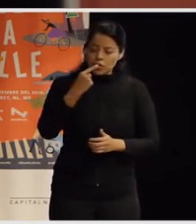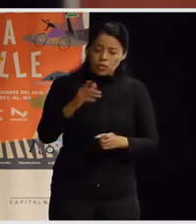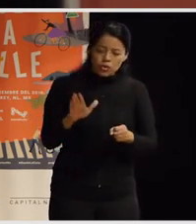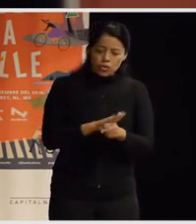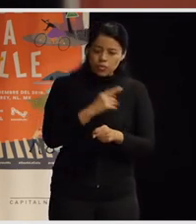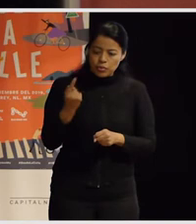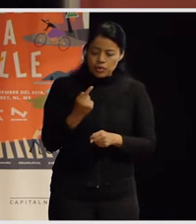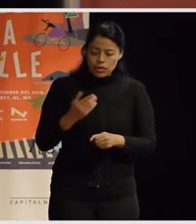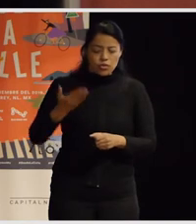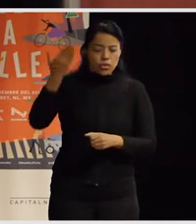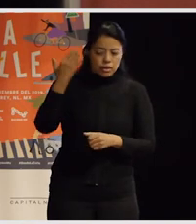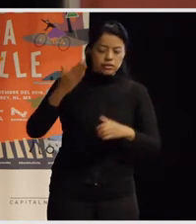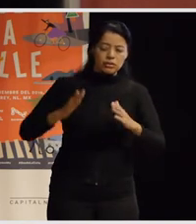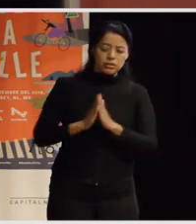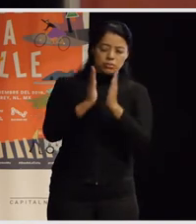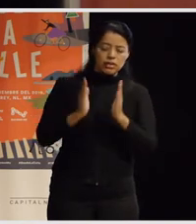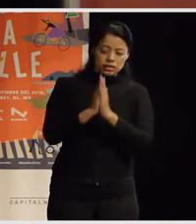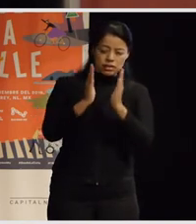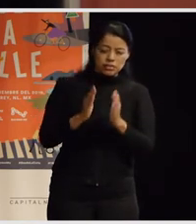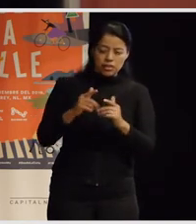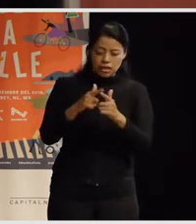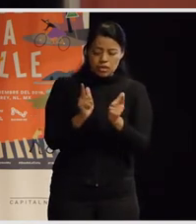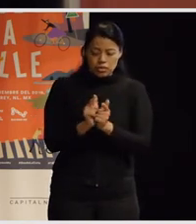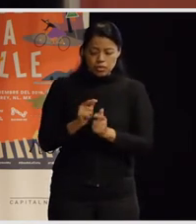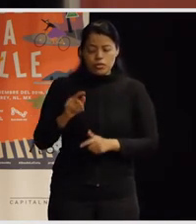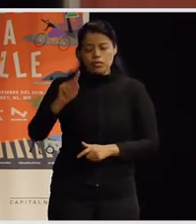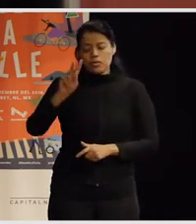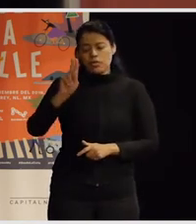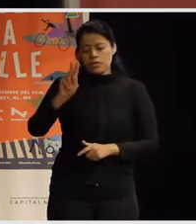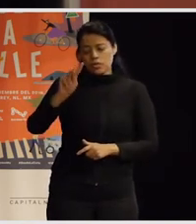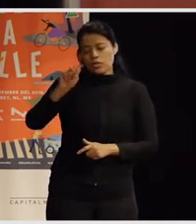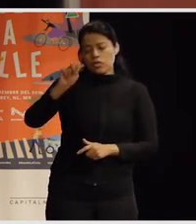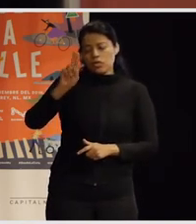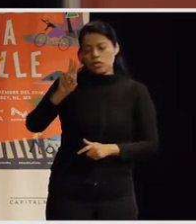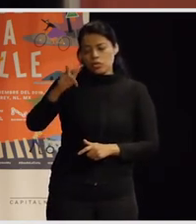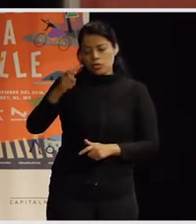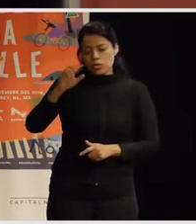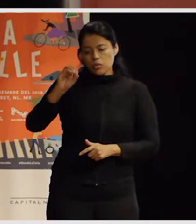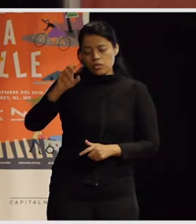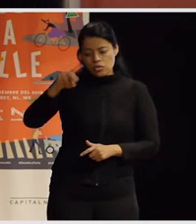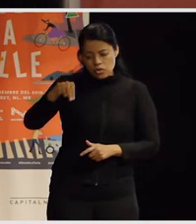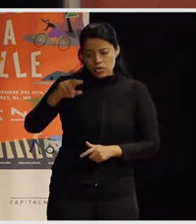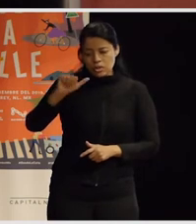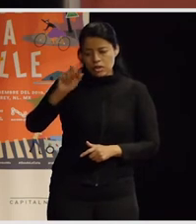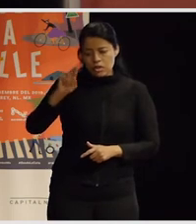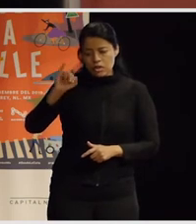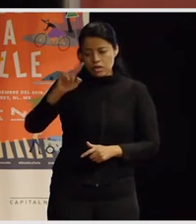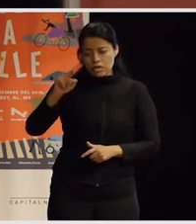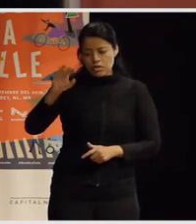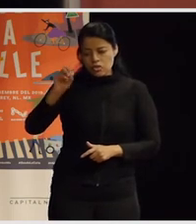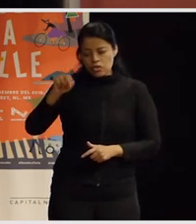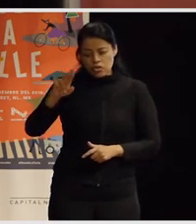participé en un grupo en Tucson, Arizona y allá era como una alternativa a la